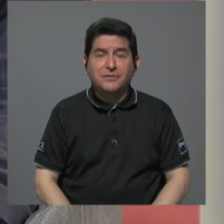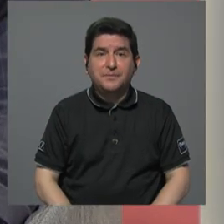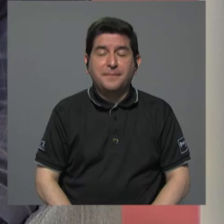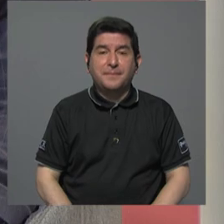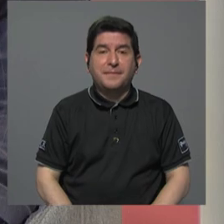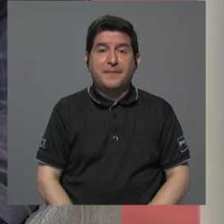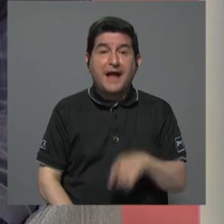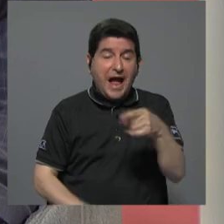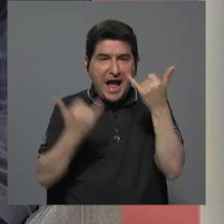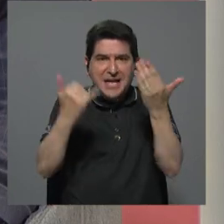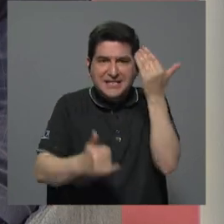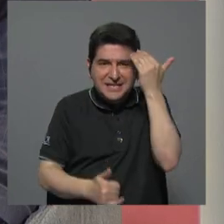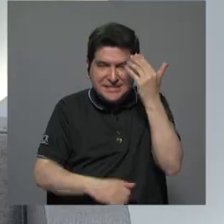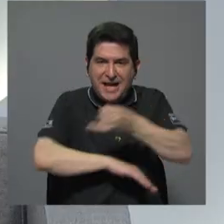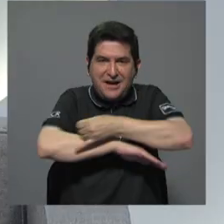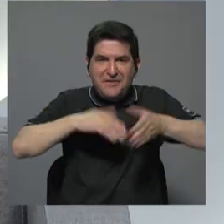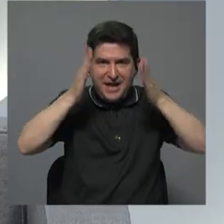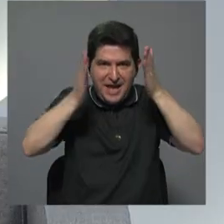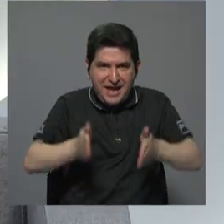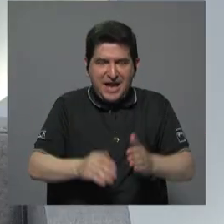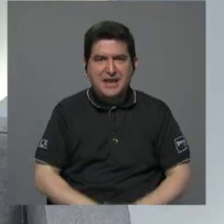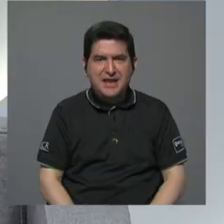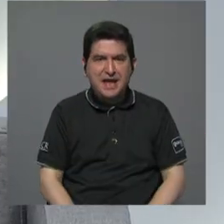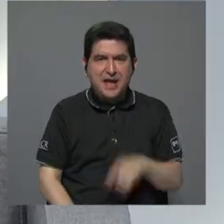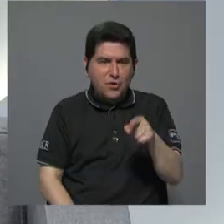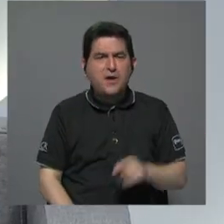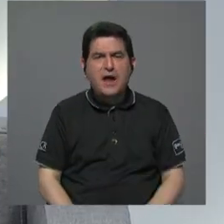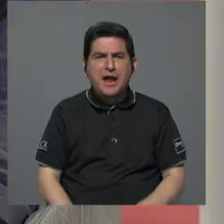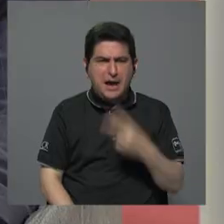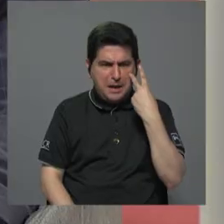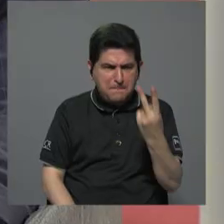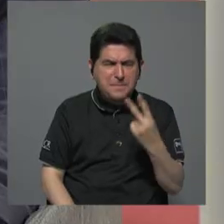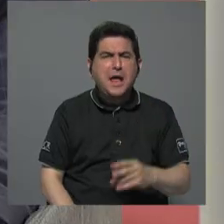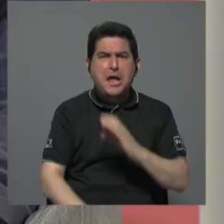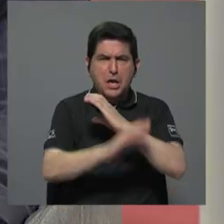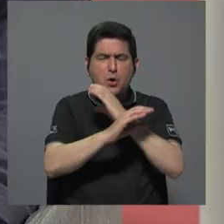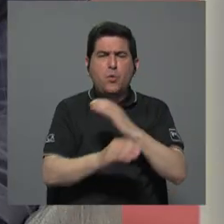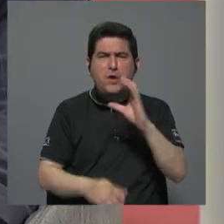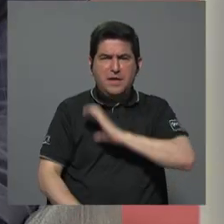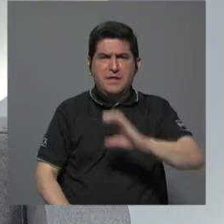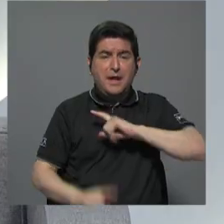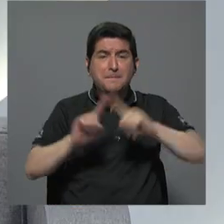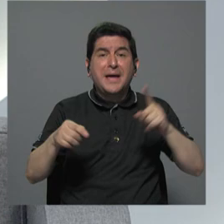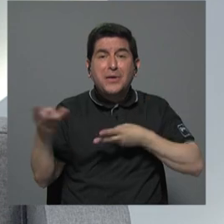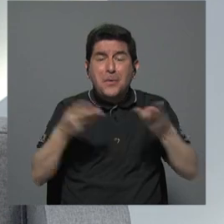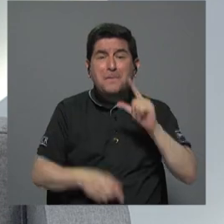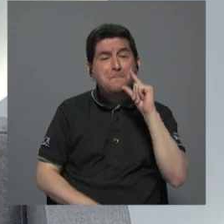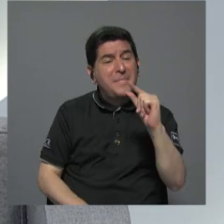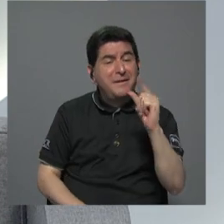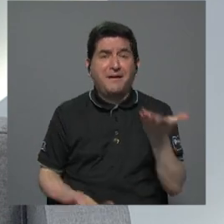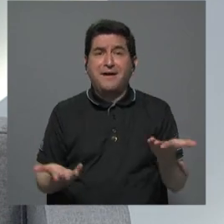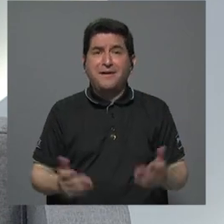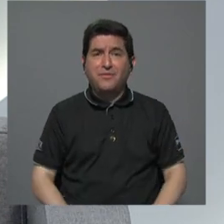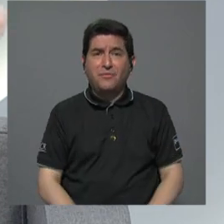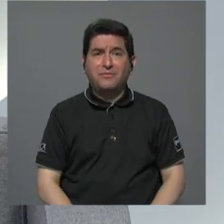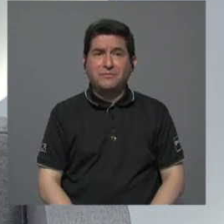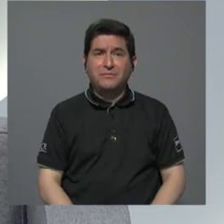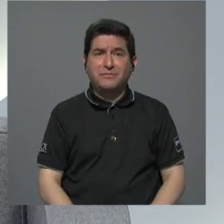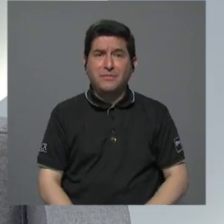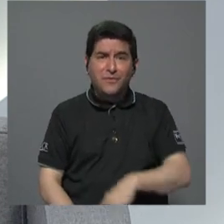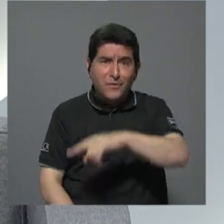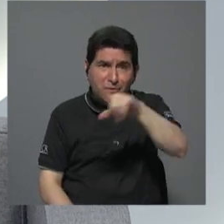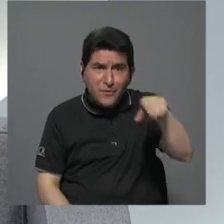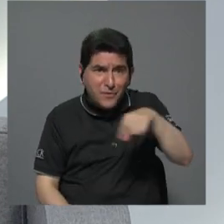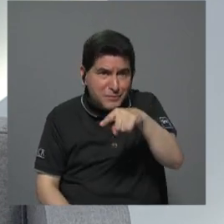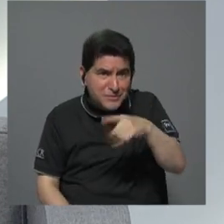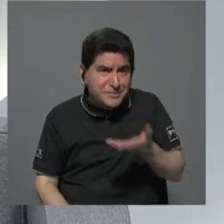ya saben que es un ingeniero que va a velar con la calidad bueno, porque es un mercado muy pequeño entonces, vamos a ver cómo ustedes